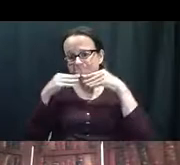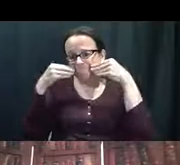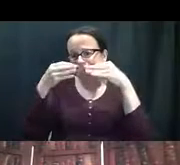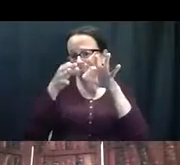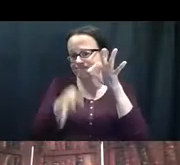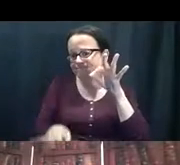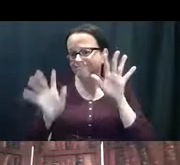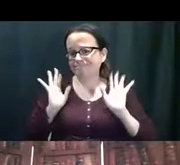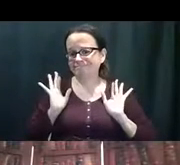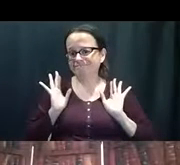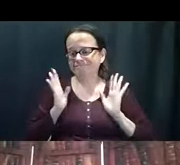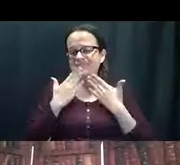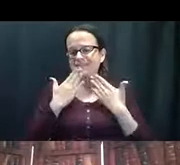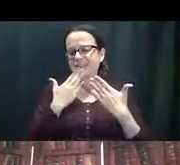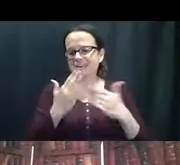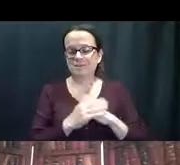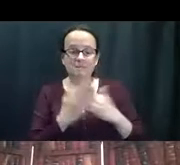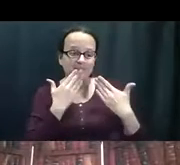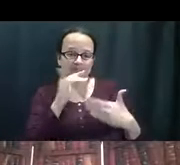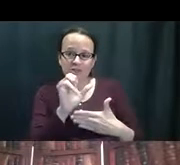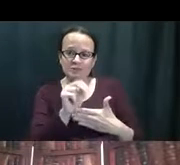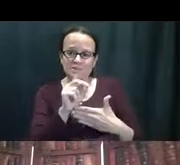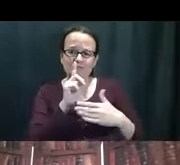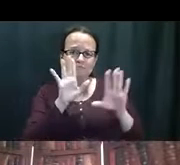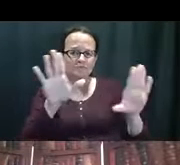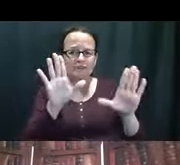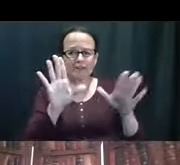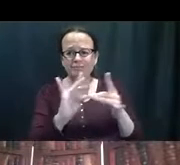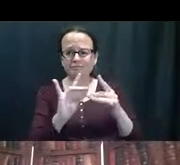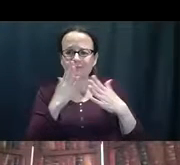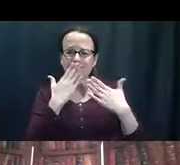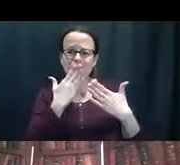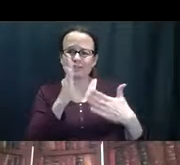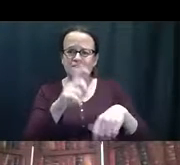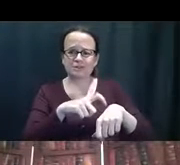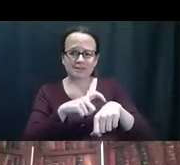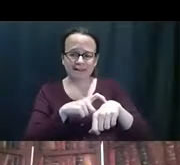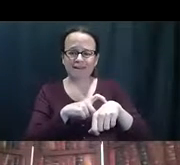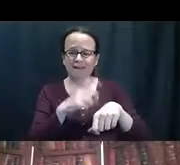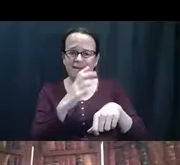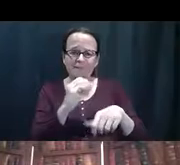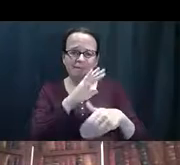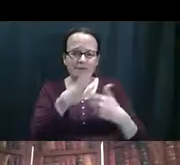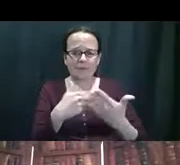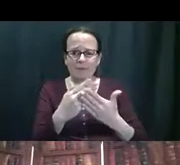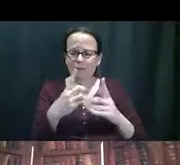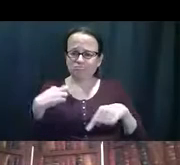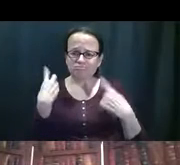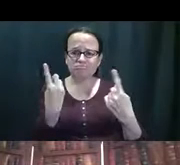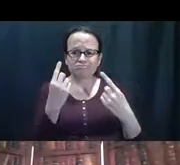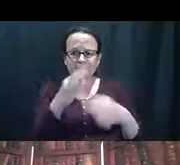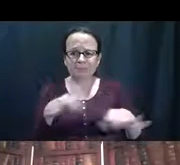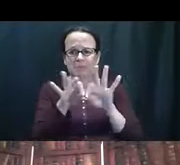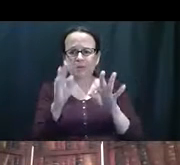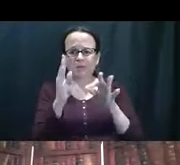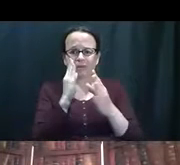contagioso. Gracias, Jason. Eso fue fantástico. Yo aprecio tu, eh, tu tiempo